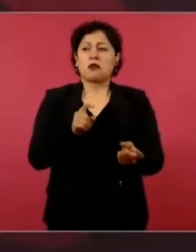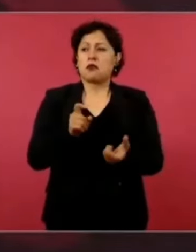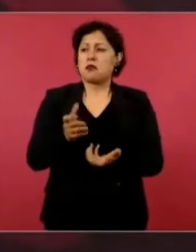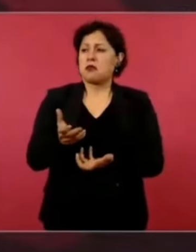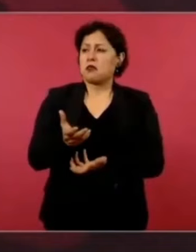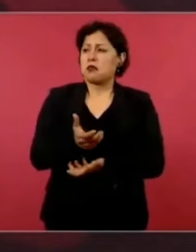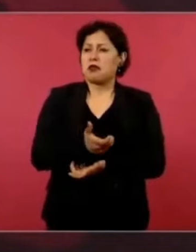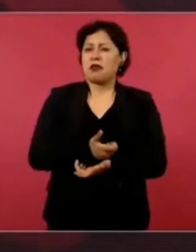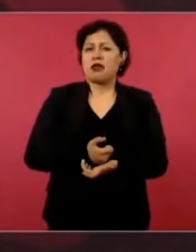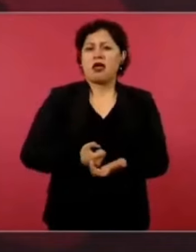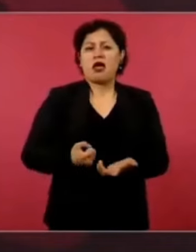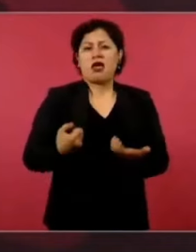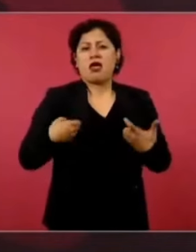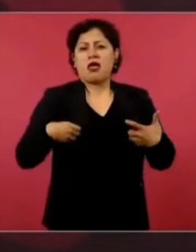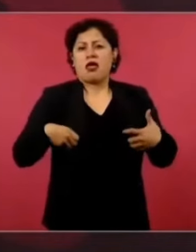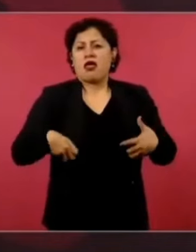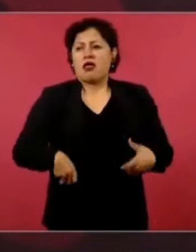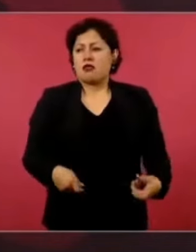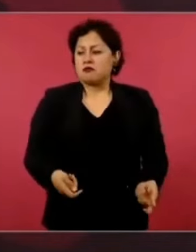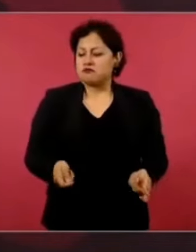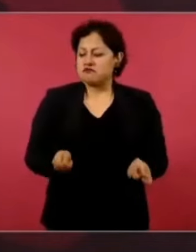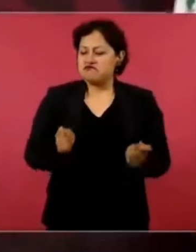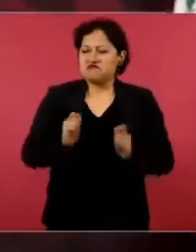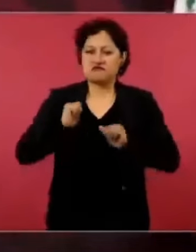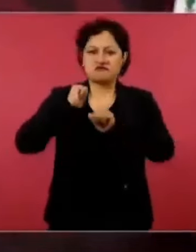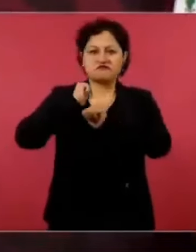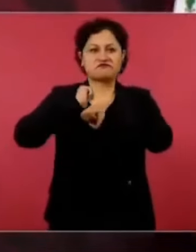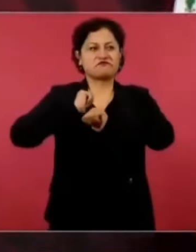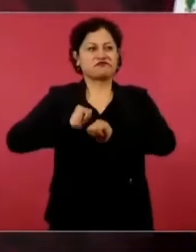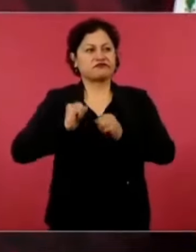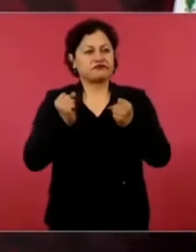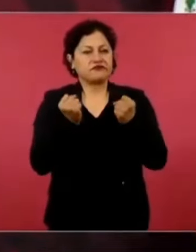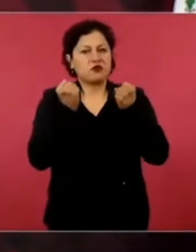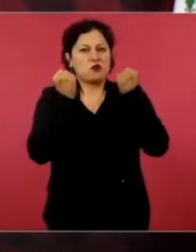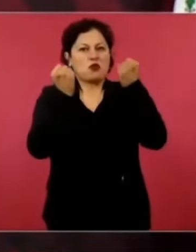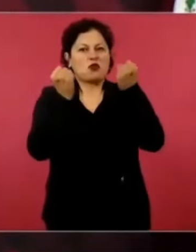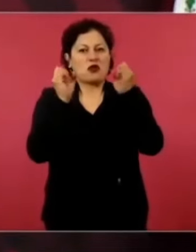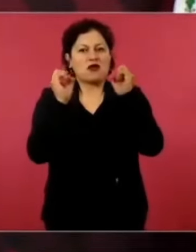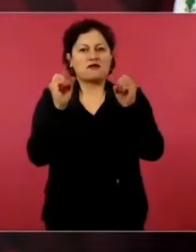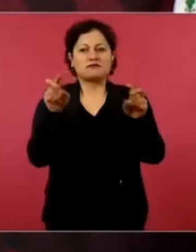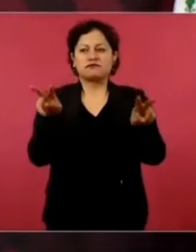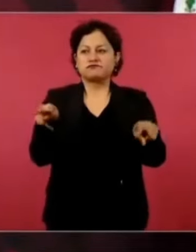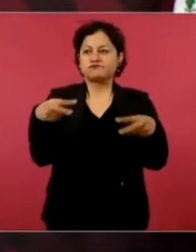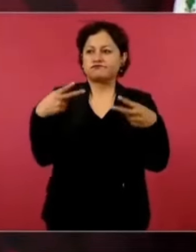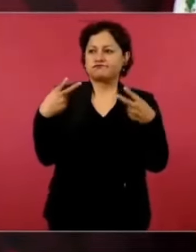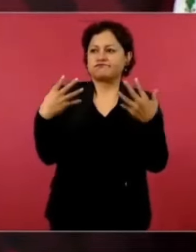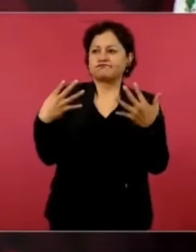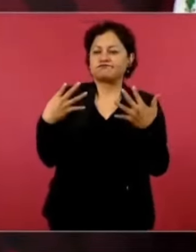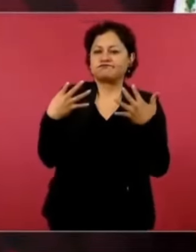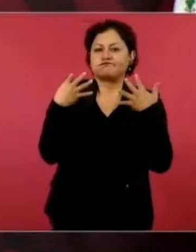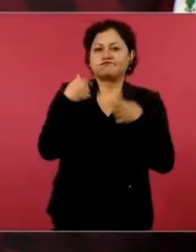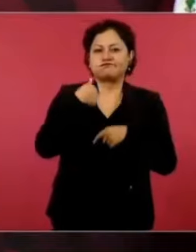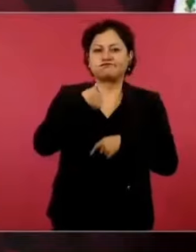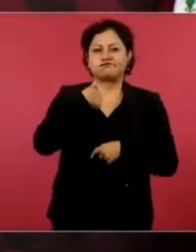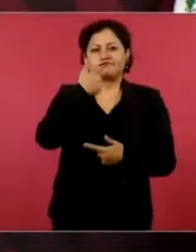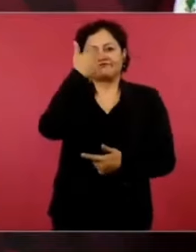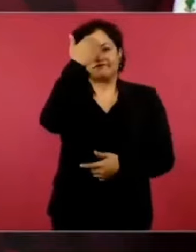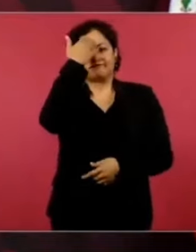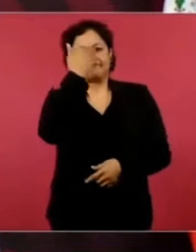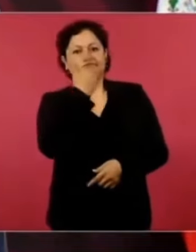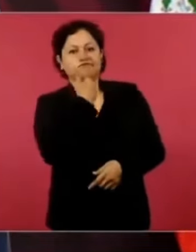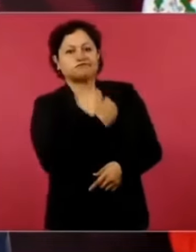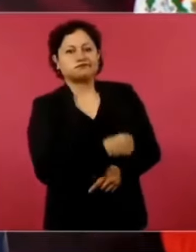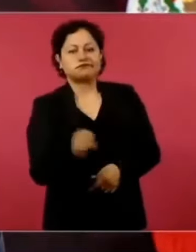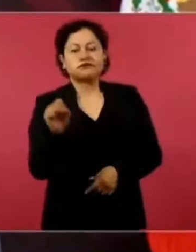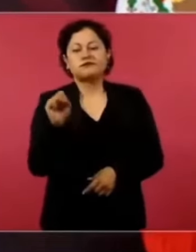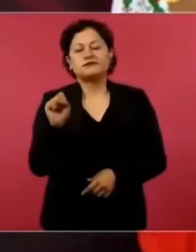títulos, fama. No, el poder sólo tiene sentido